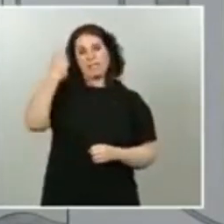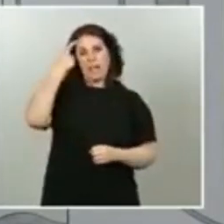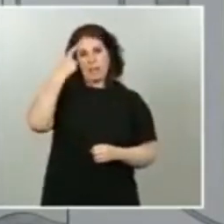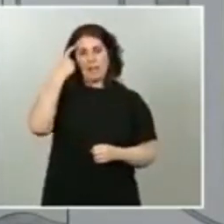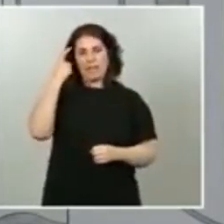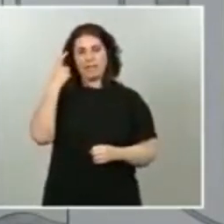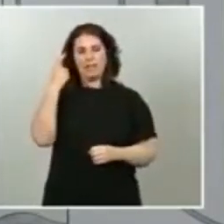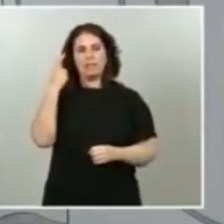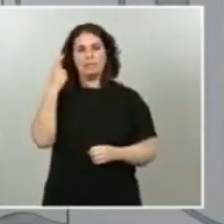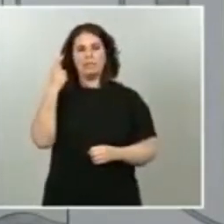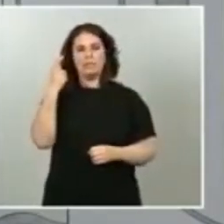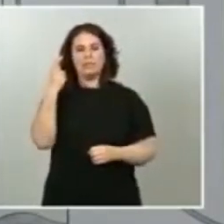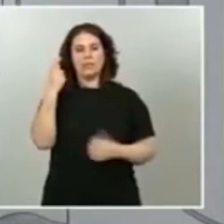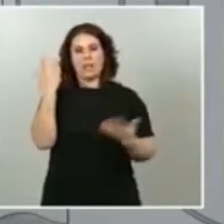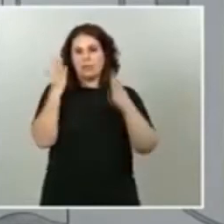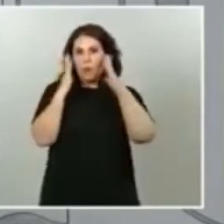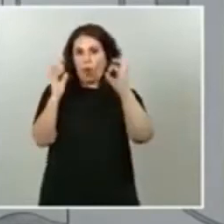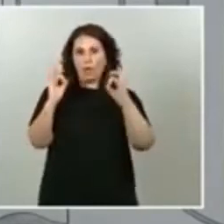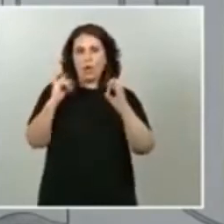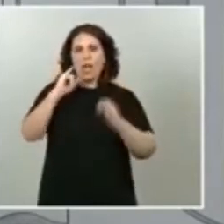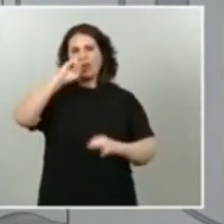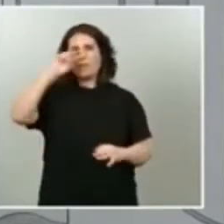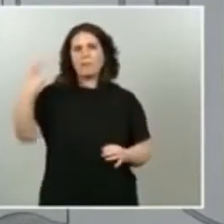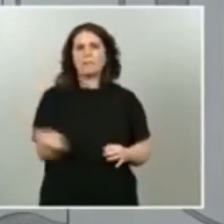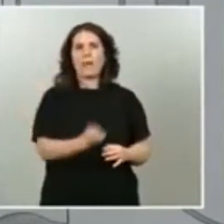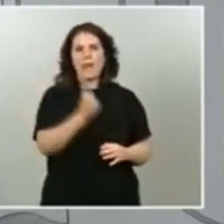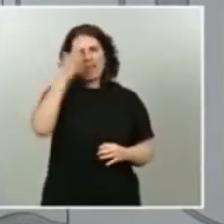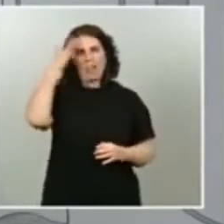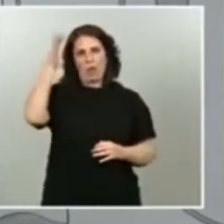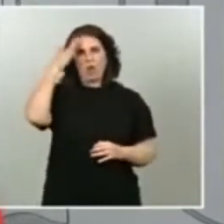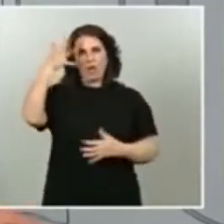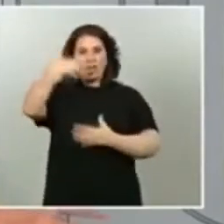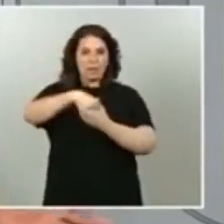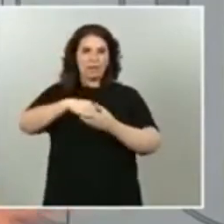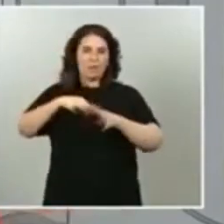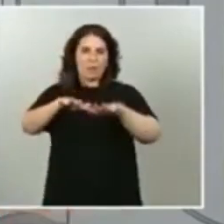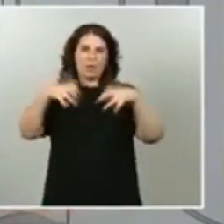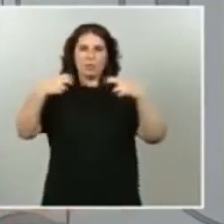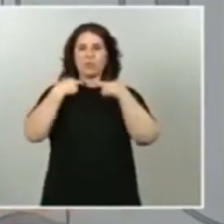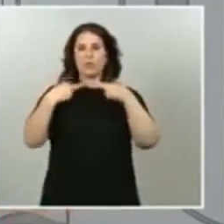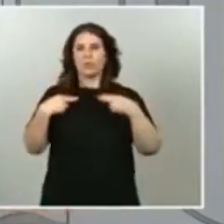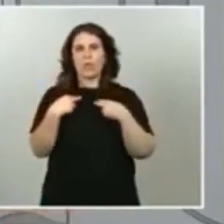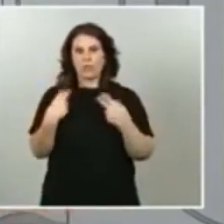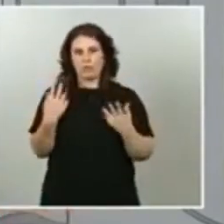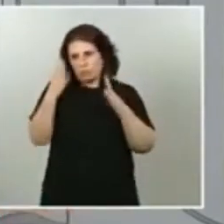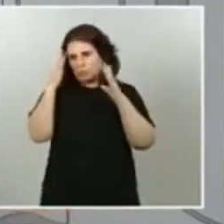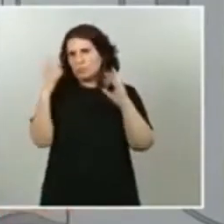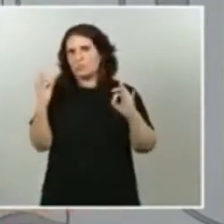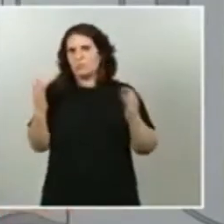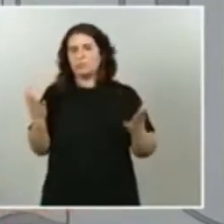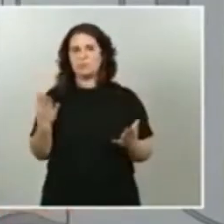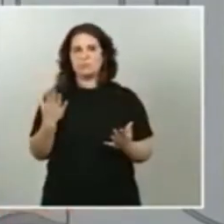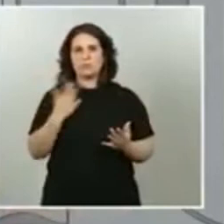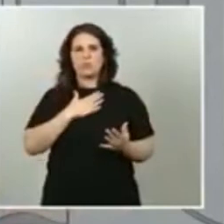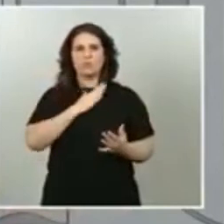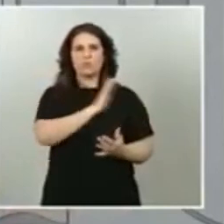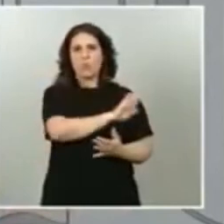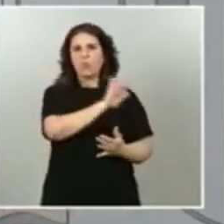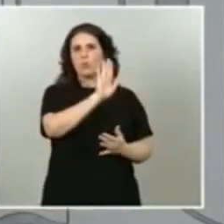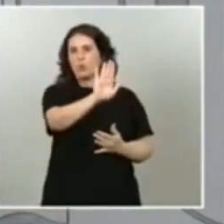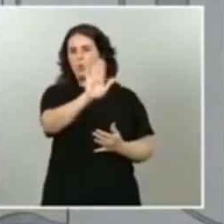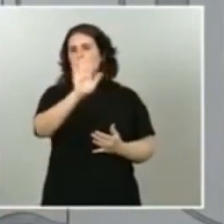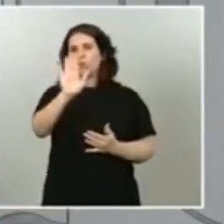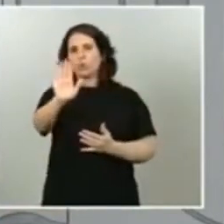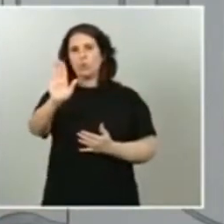hay diversidad ideológica. Dentro de nuestro Congreso de los Diputados faltaría más, somos cada uno de las formaciones políticas,